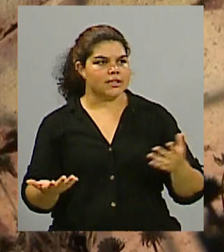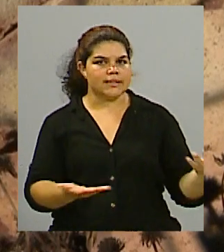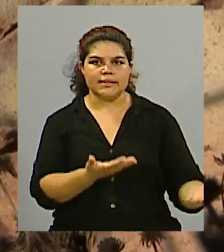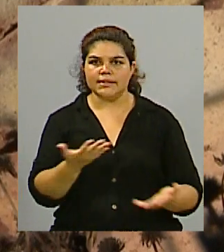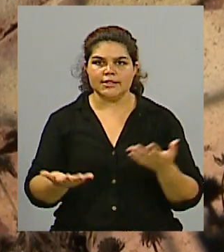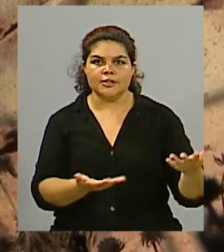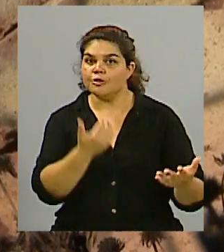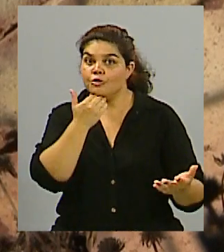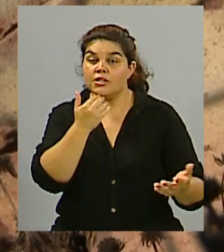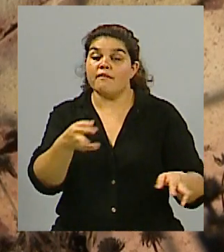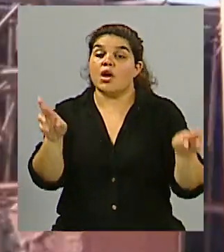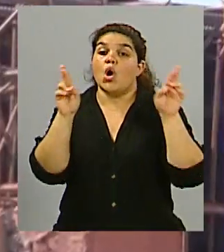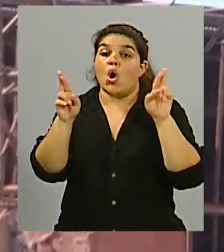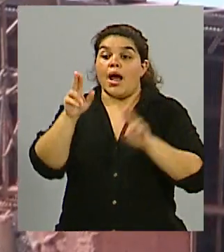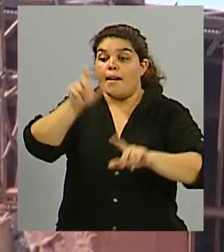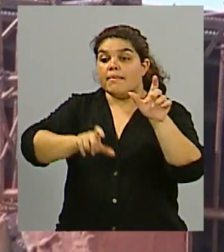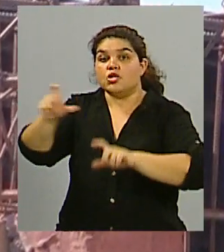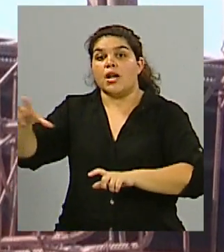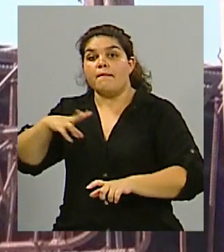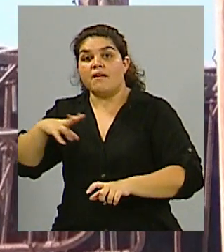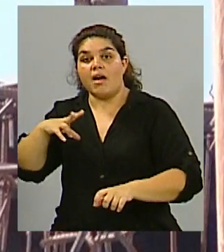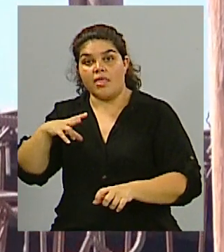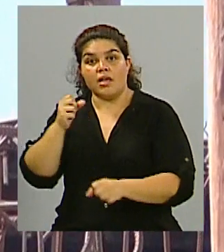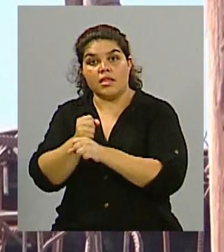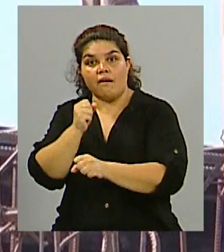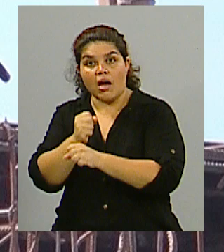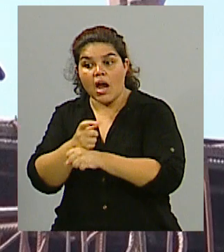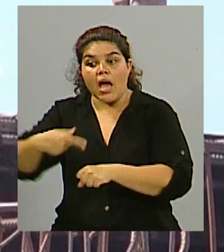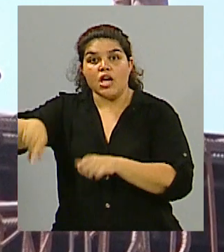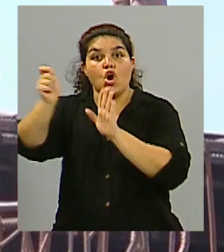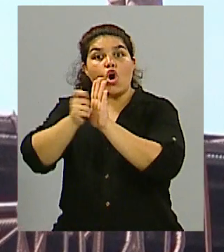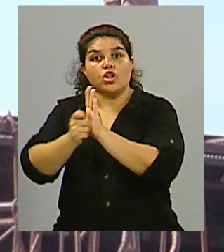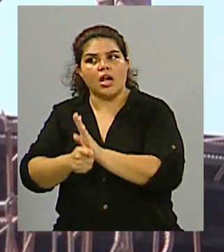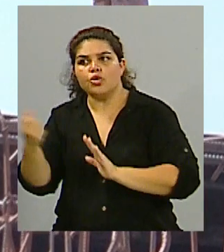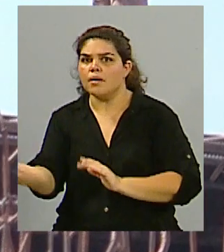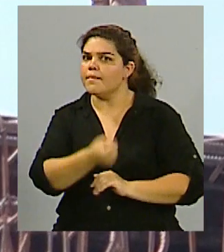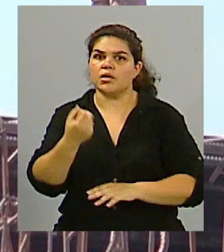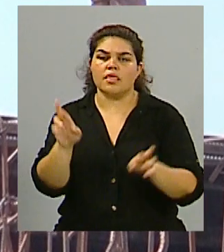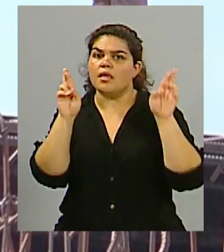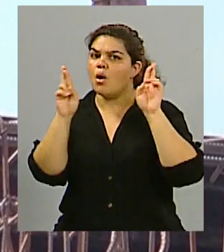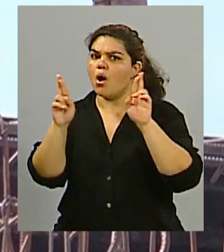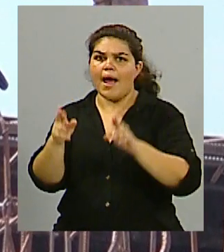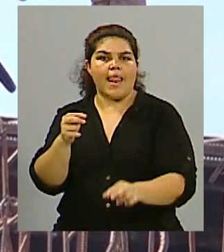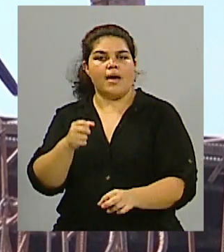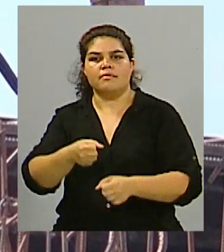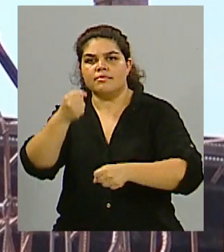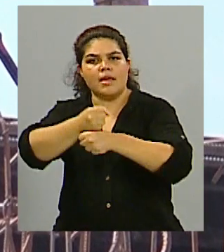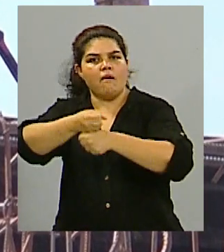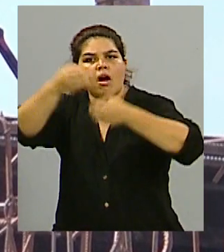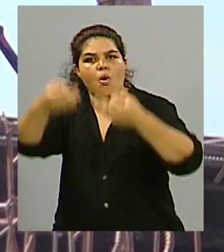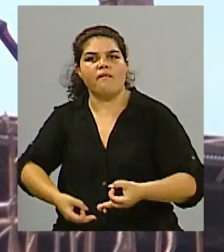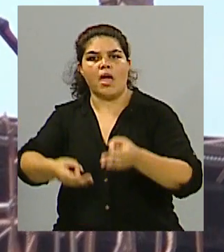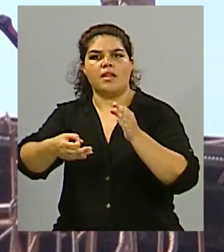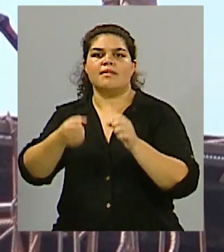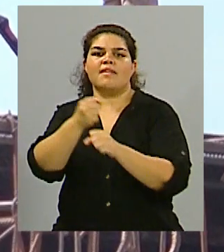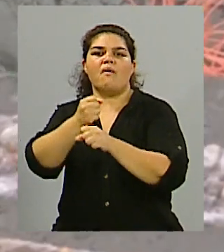lo hagamos con compromiso y con responsabilidad entender que tenemos que contratar bien, que tenemos que tener bien al equipo